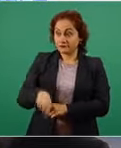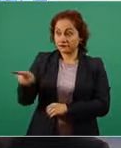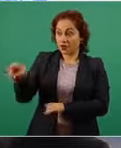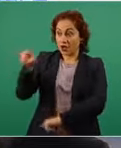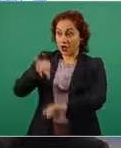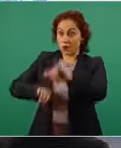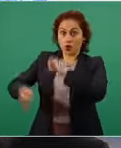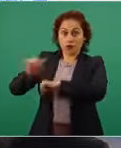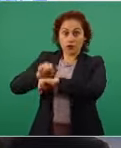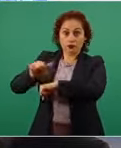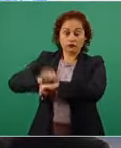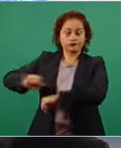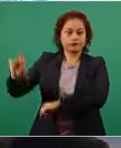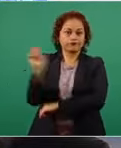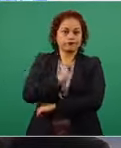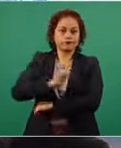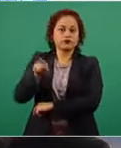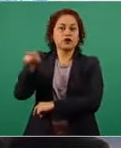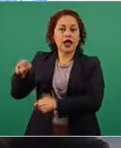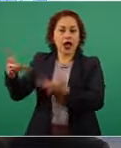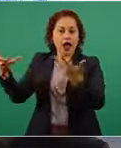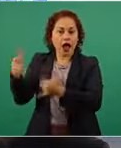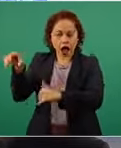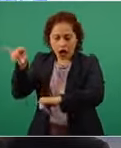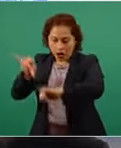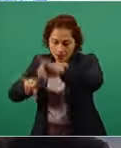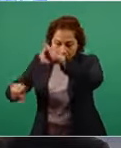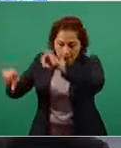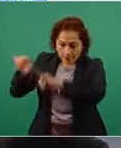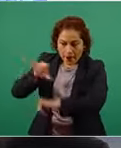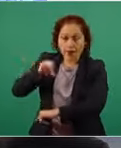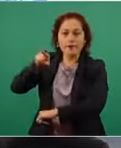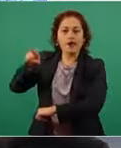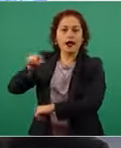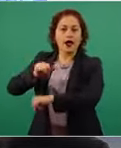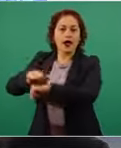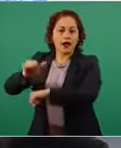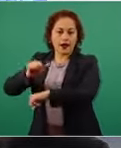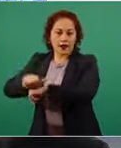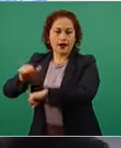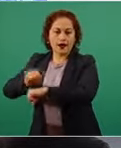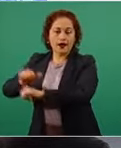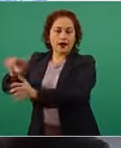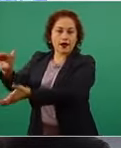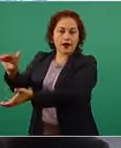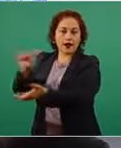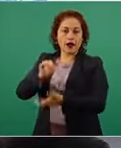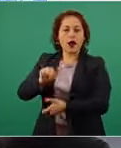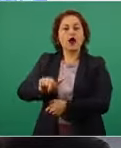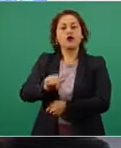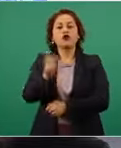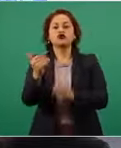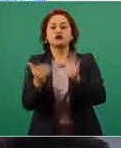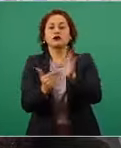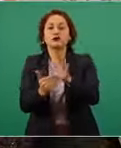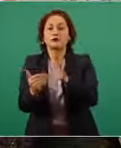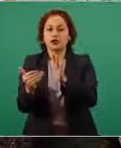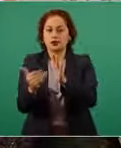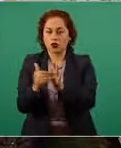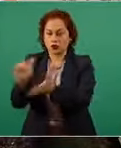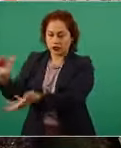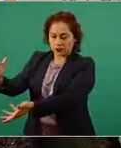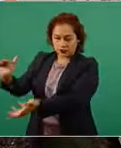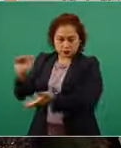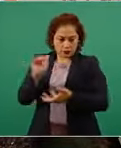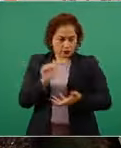que está produciendo la sustancia activa, ha enviado desde Buenos Aires 12 millones de dosis que están en proceso de envasado